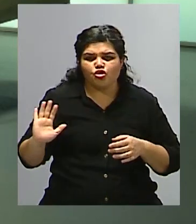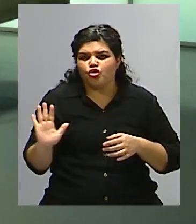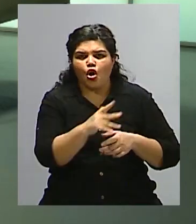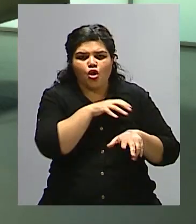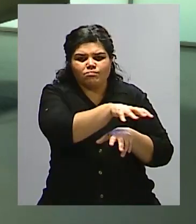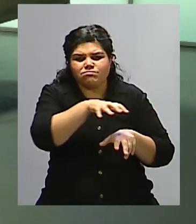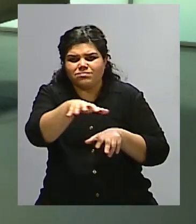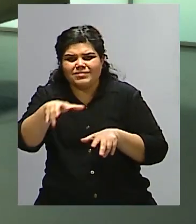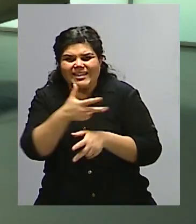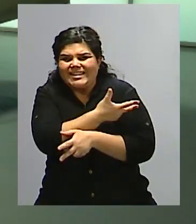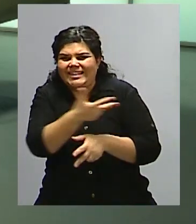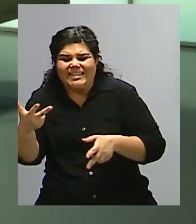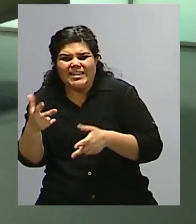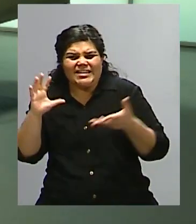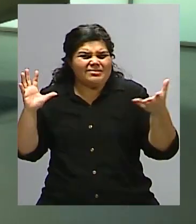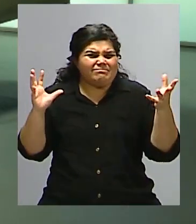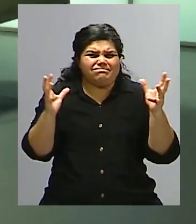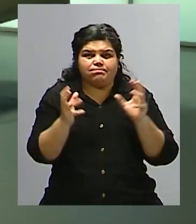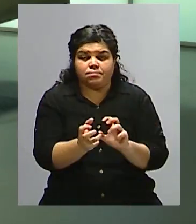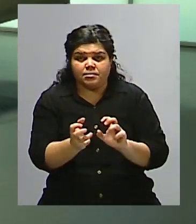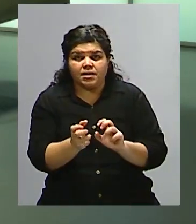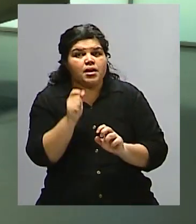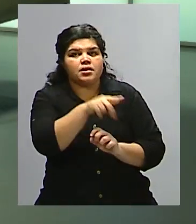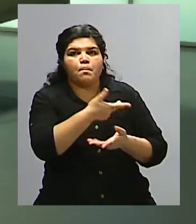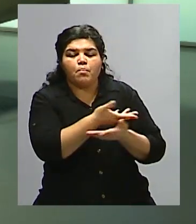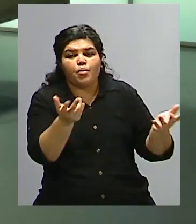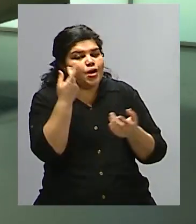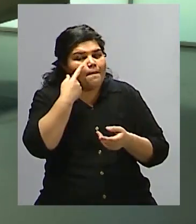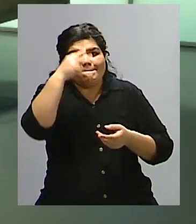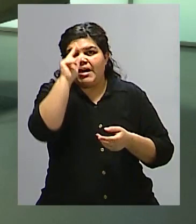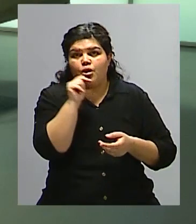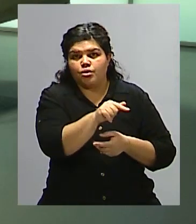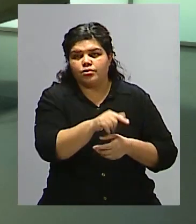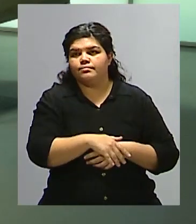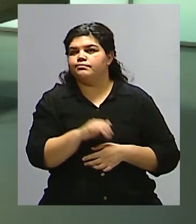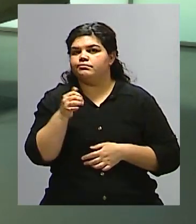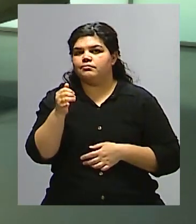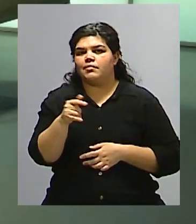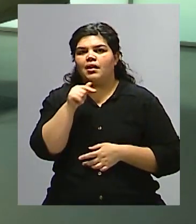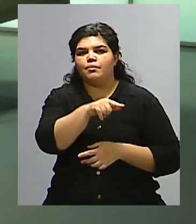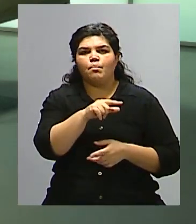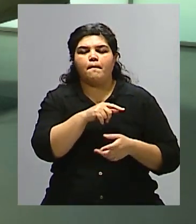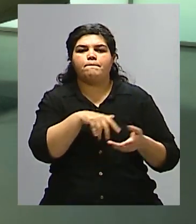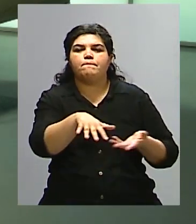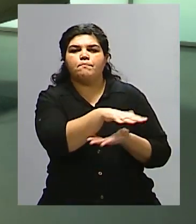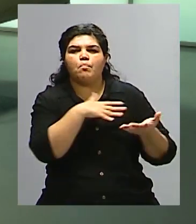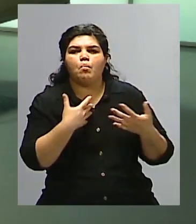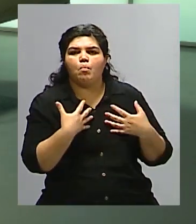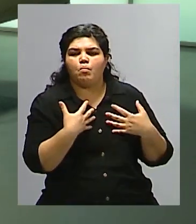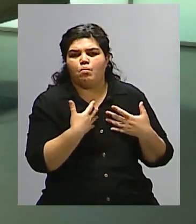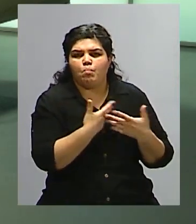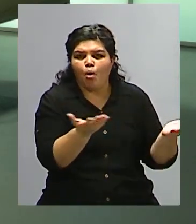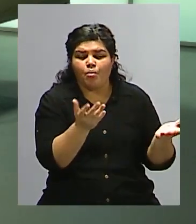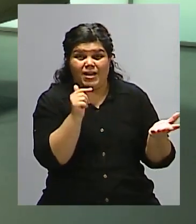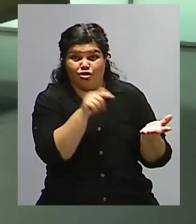recarga en el sistema público. Y el sistema público a su vez se ve afectado por la producción económica de un país. O sea, lo que estamos viviendo hoy, una